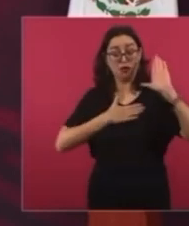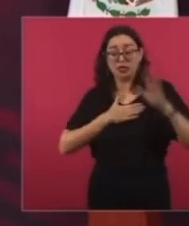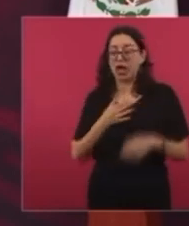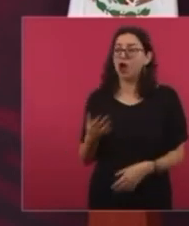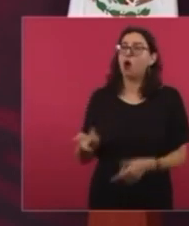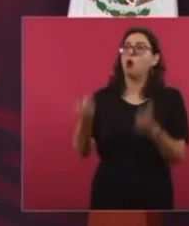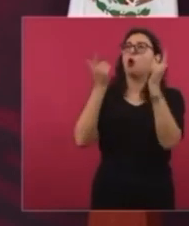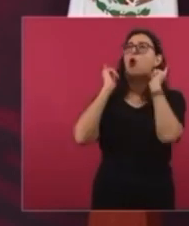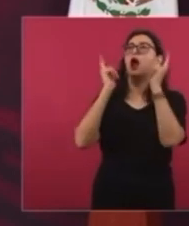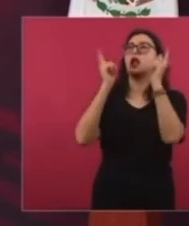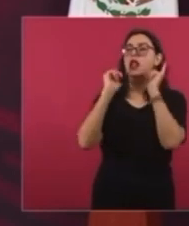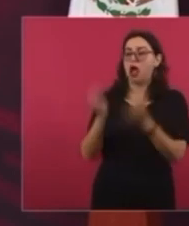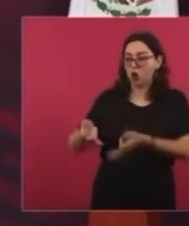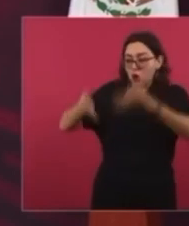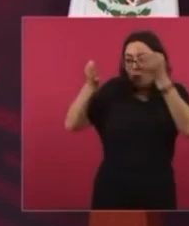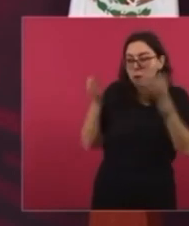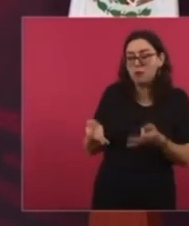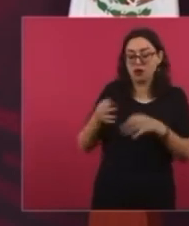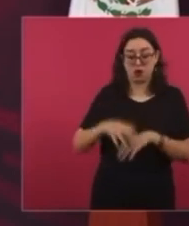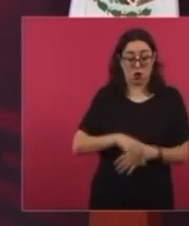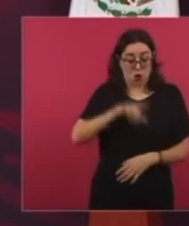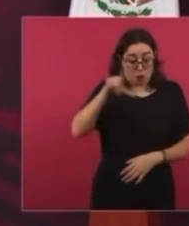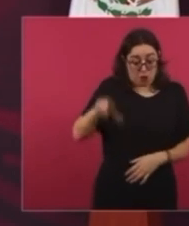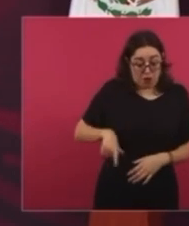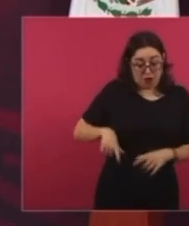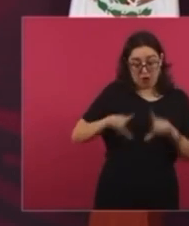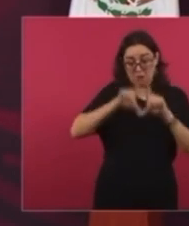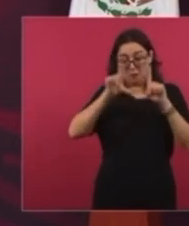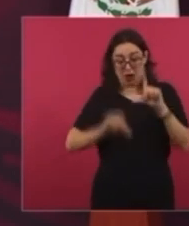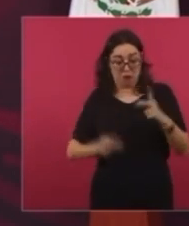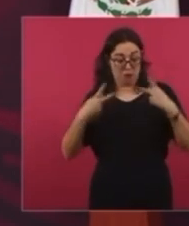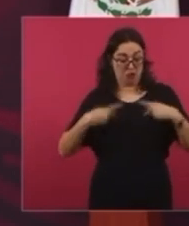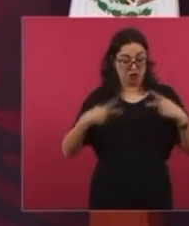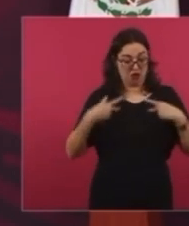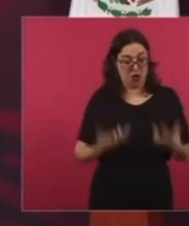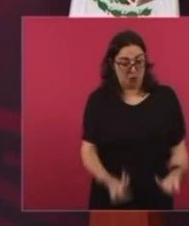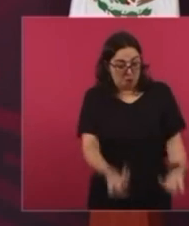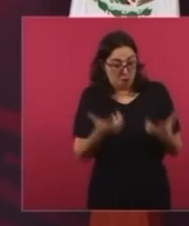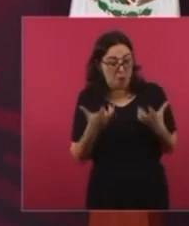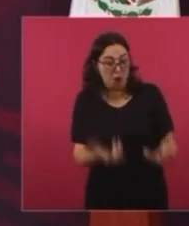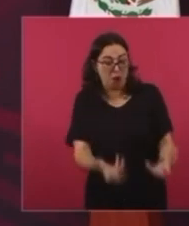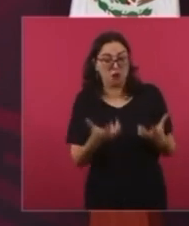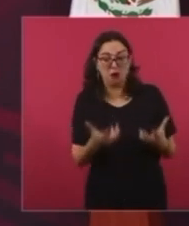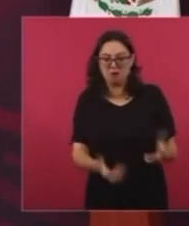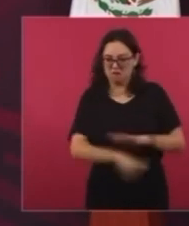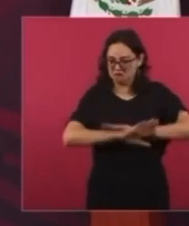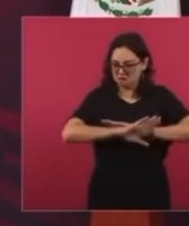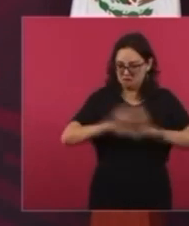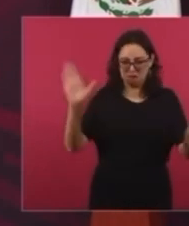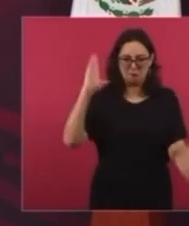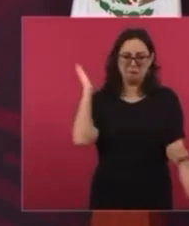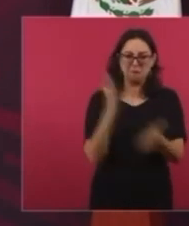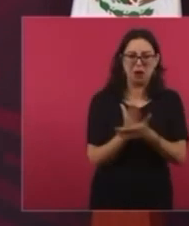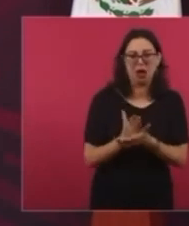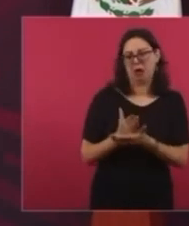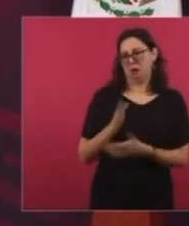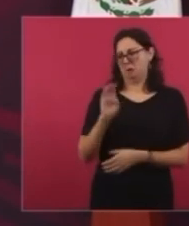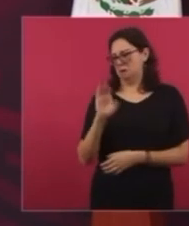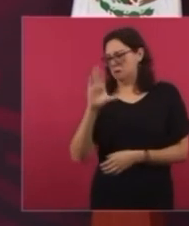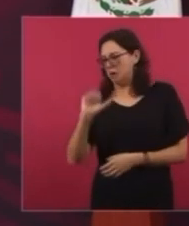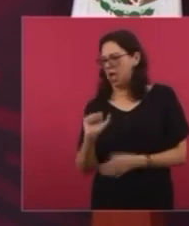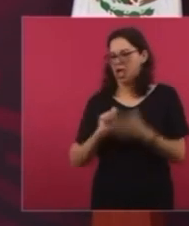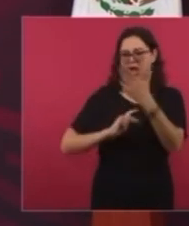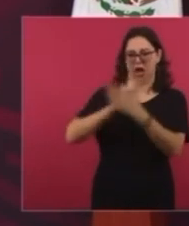huevones no caben en el gobierno y tampoco en el país. Ya se acabó que esté recibiendo programas sociales a